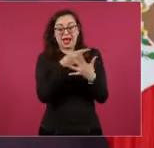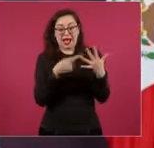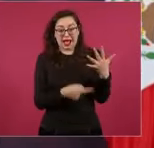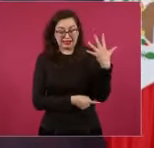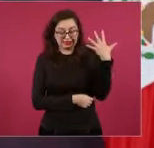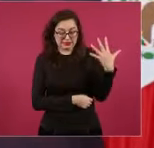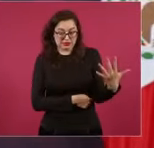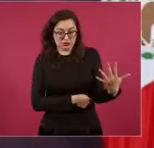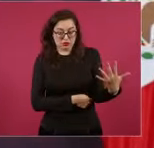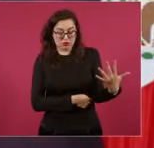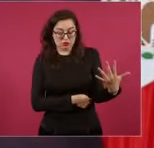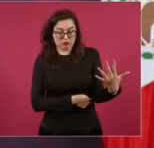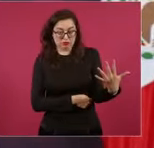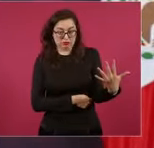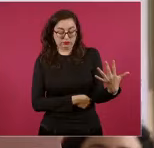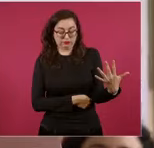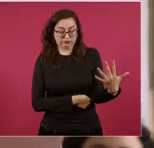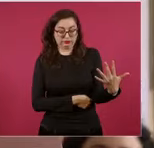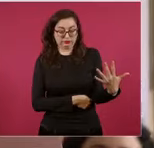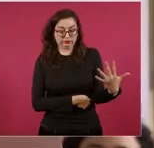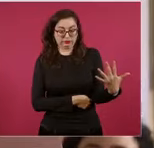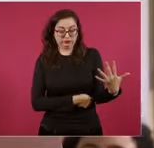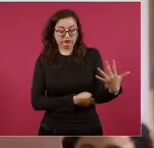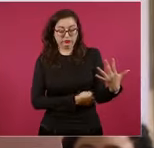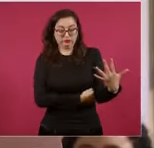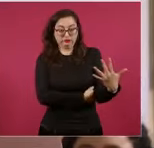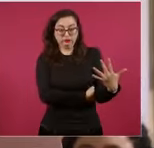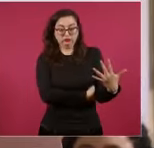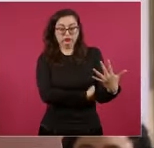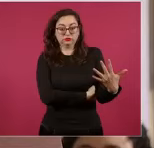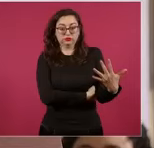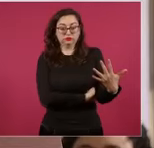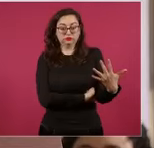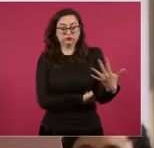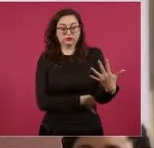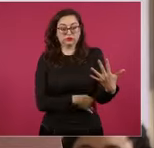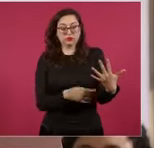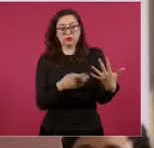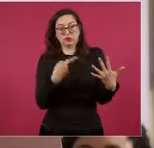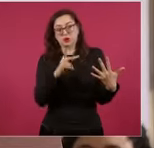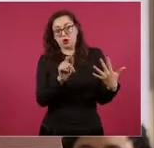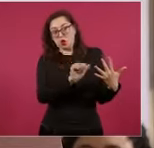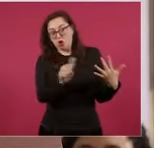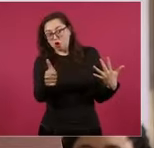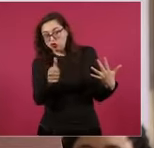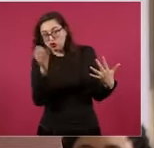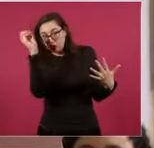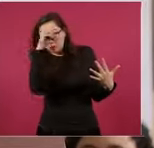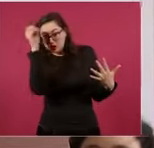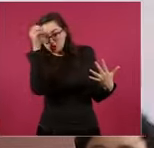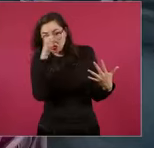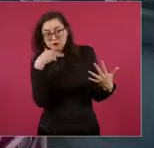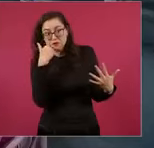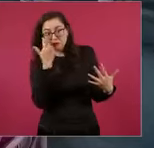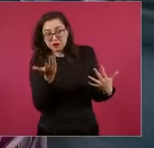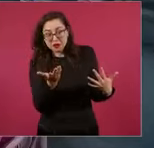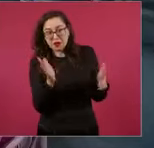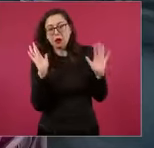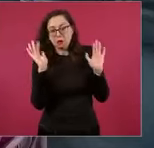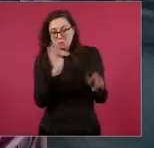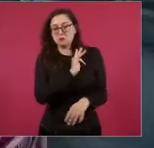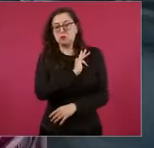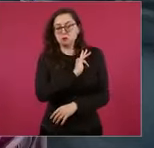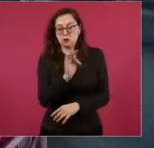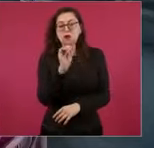pero si hay otros que quieran, pero estamos hablando de